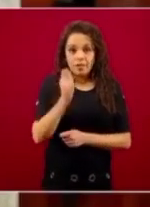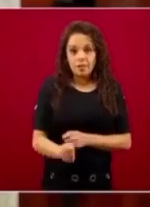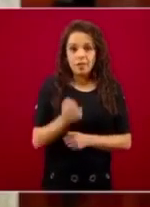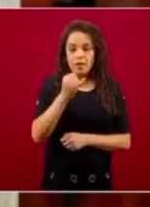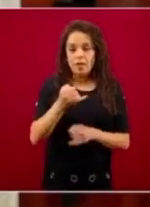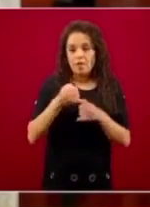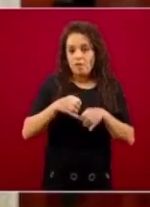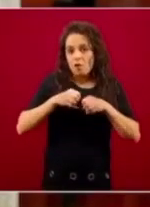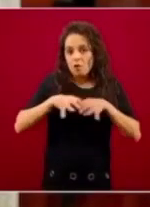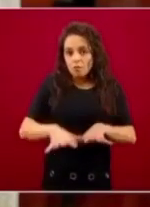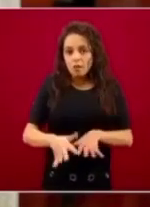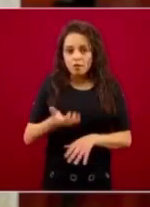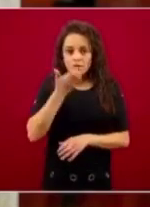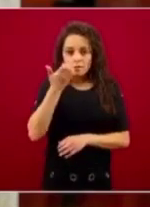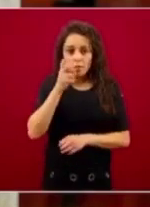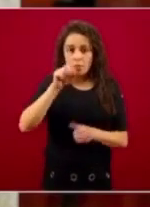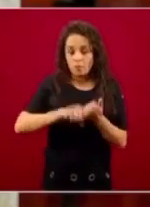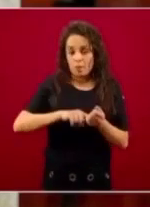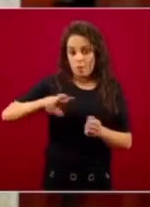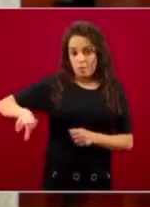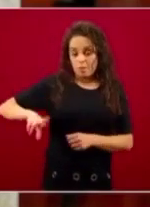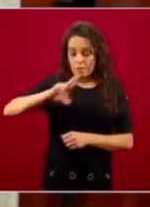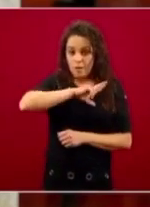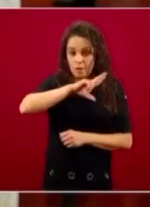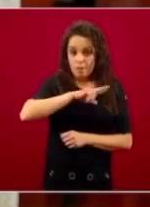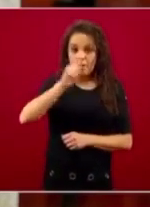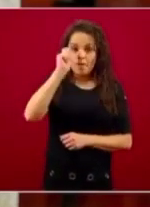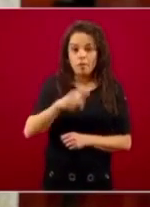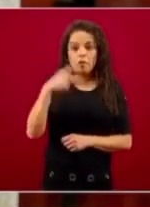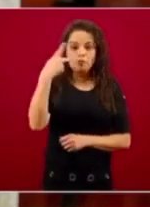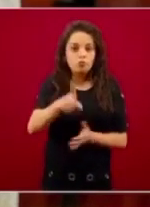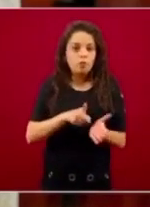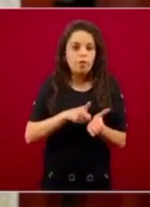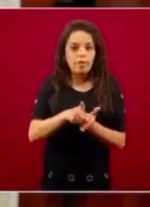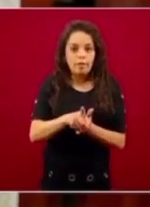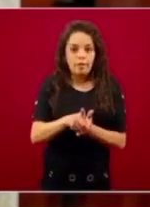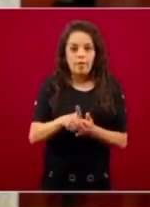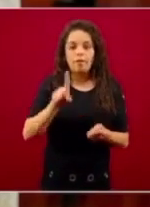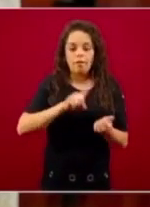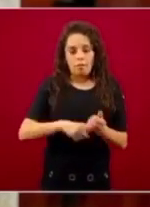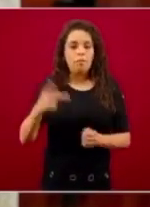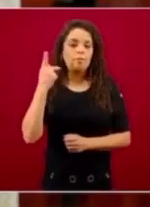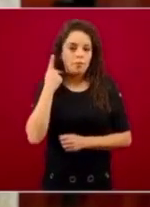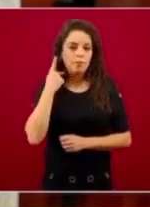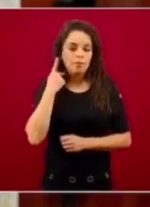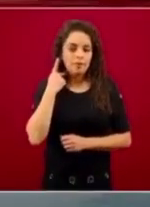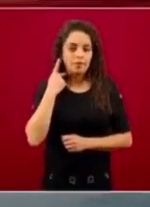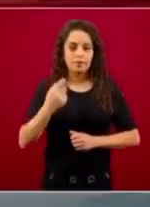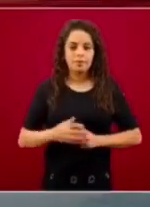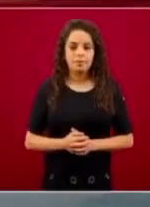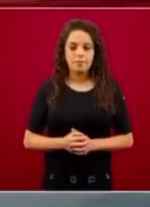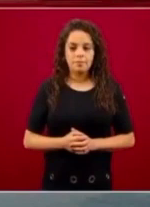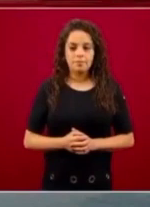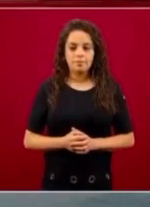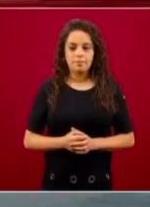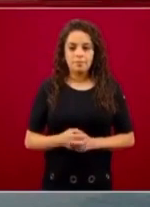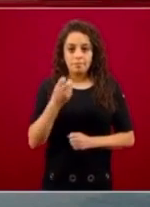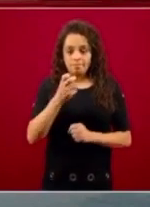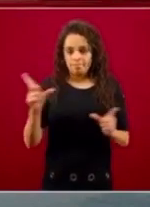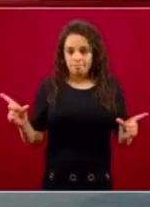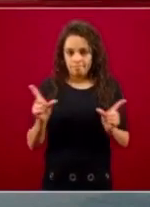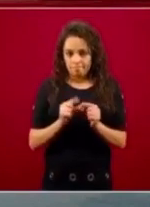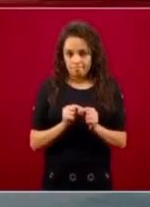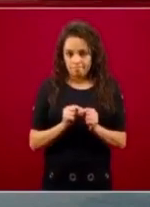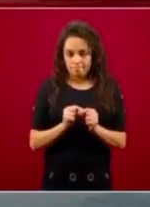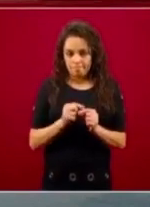convencional y privados del ejercicio de sus derechos por el poder político. Termina la cita. Con